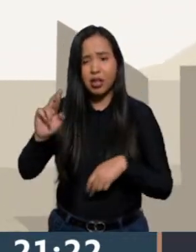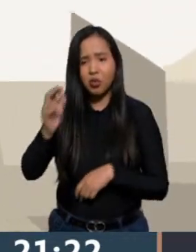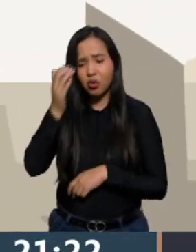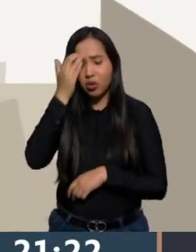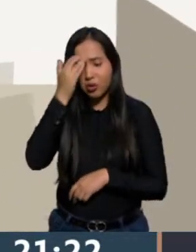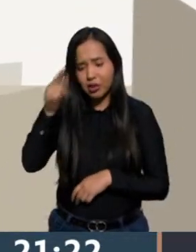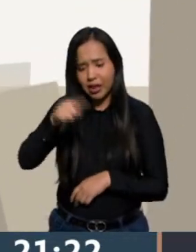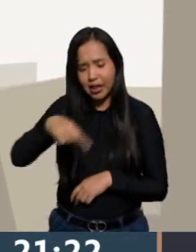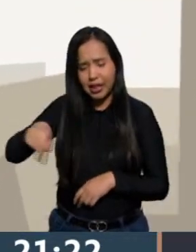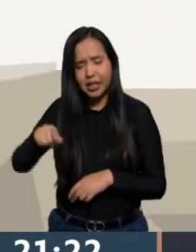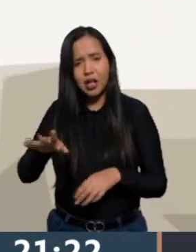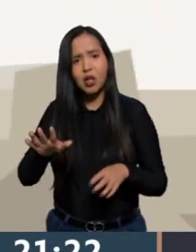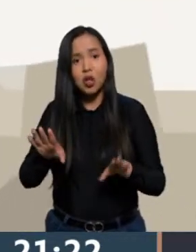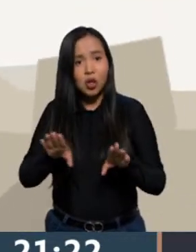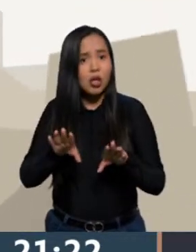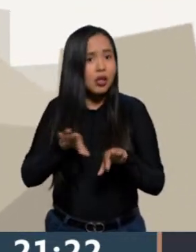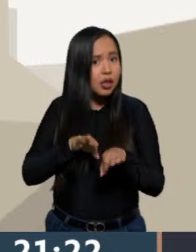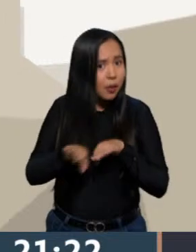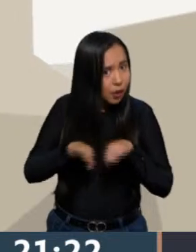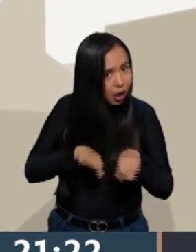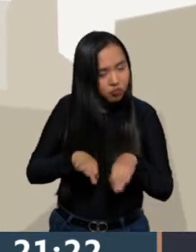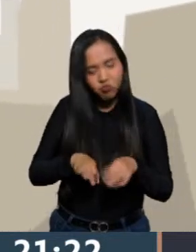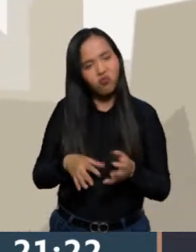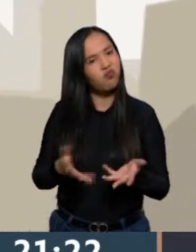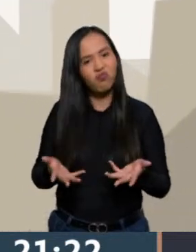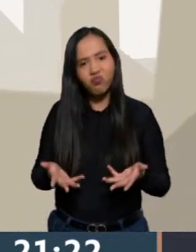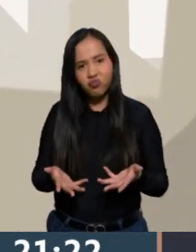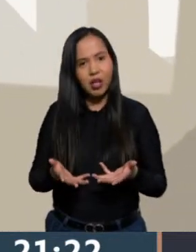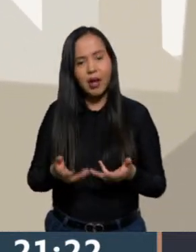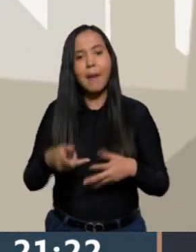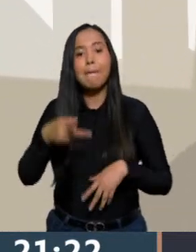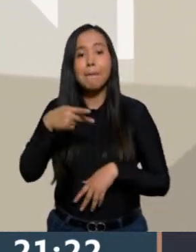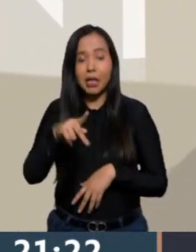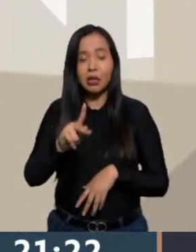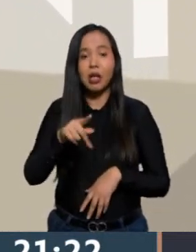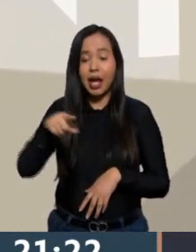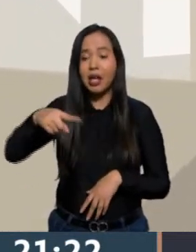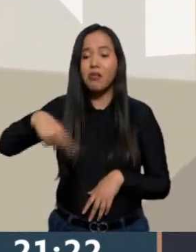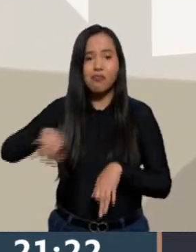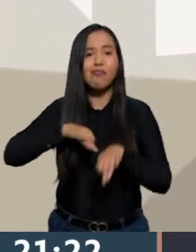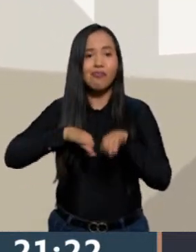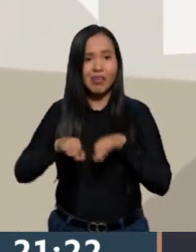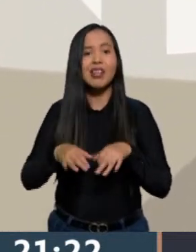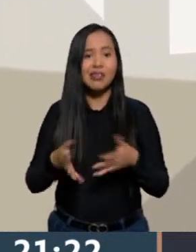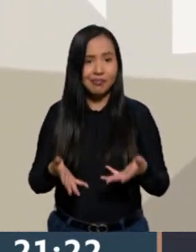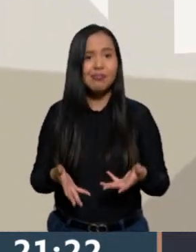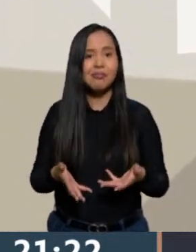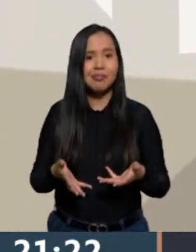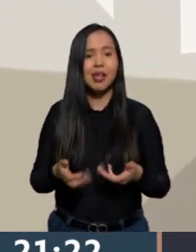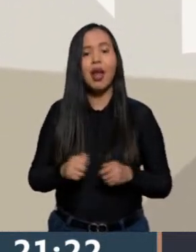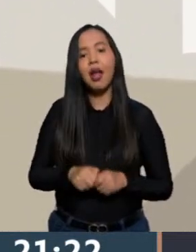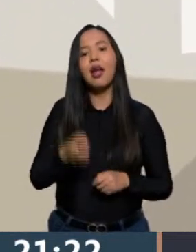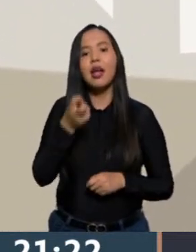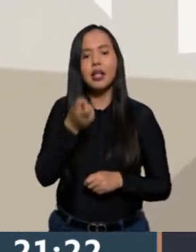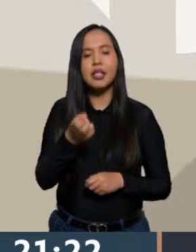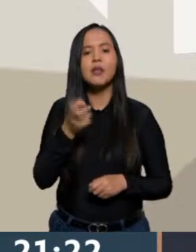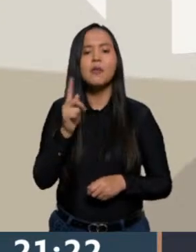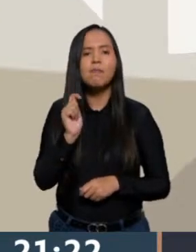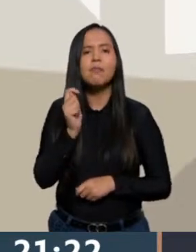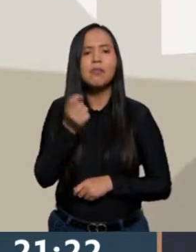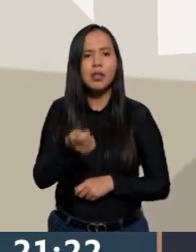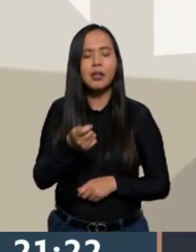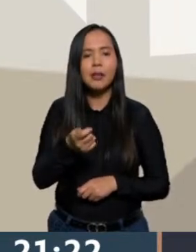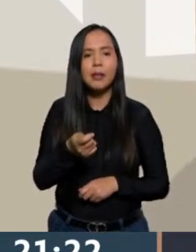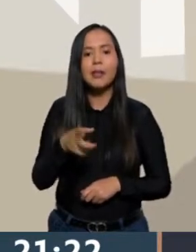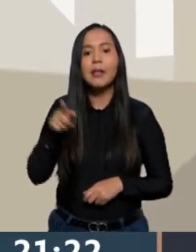repartidores como sus trabajadores, a pesar de que en los hechos sí lo son. Y bueno, esto significa que no hay una